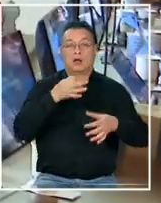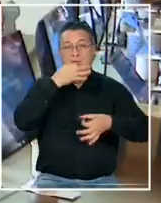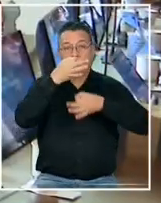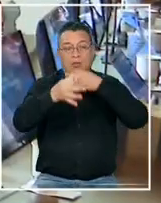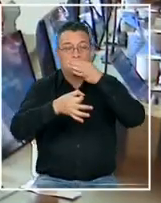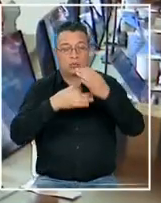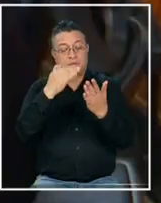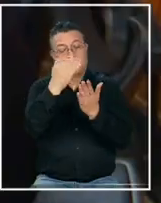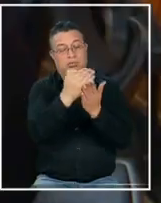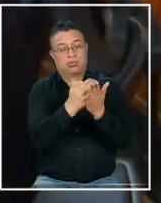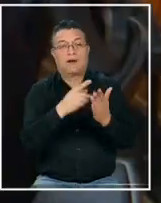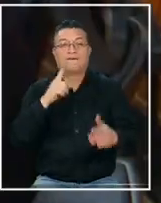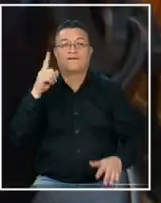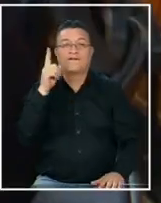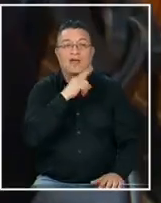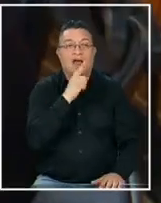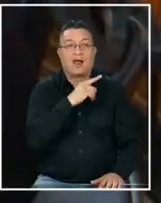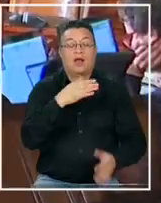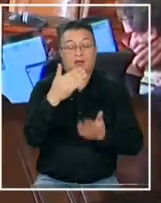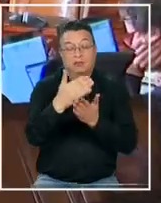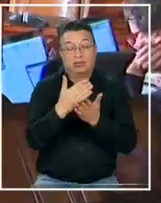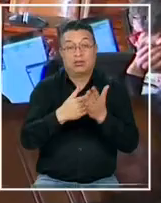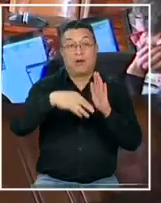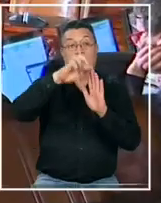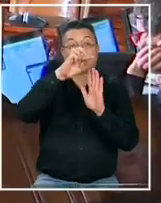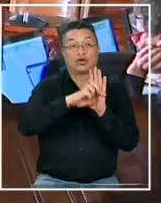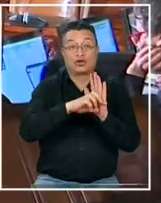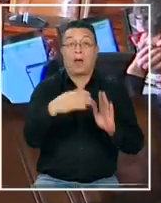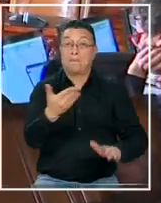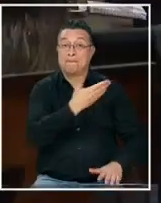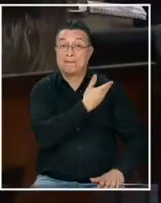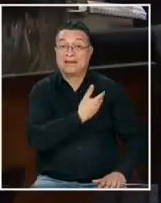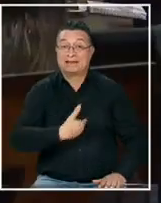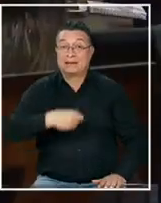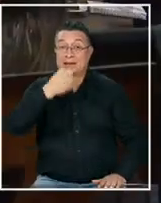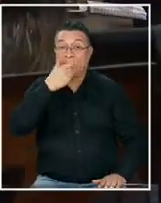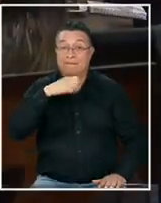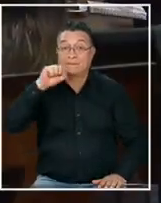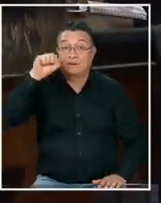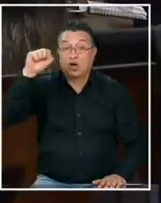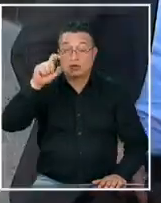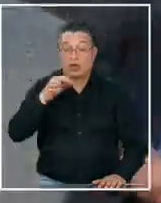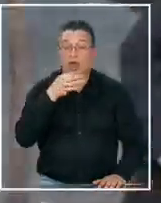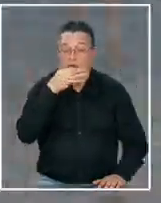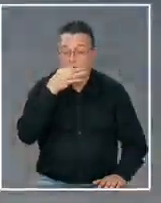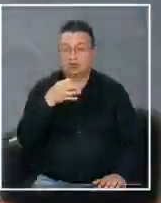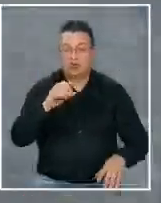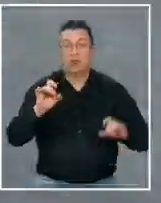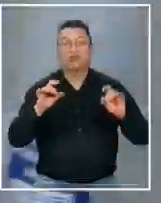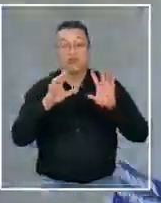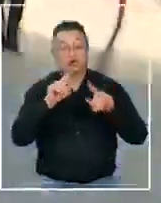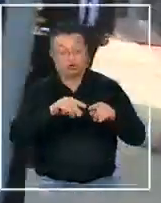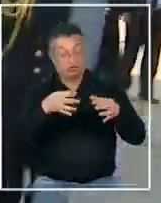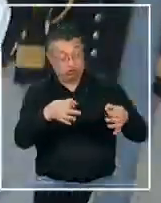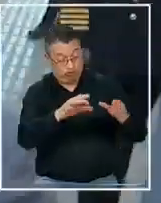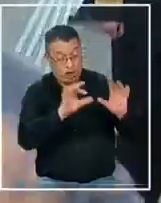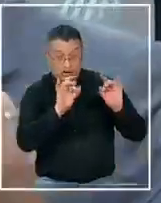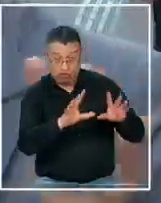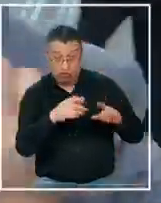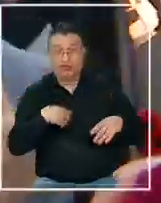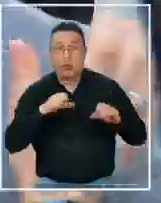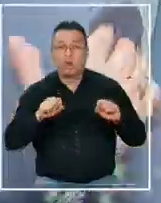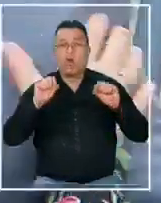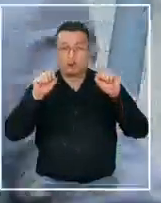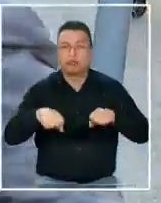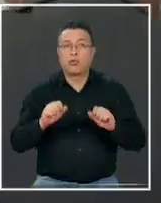discursos finales. Redactores del anteproyecto que el mismo presidente de la República reconoció que aprobaría si fuera el documento final.